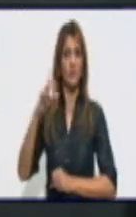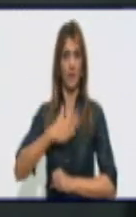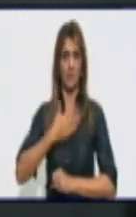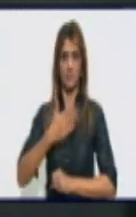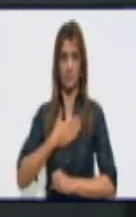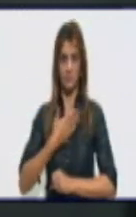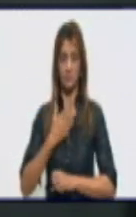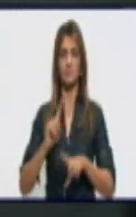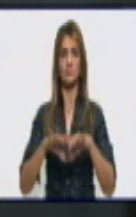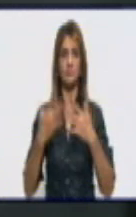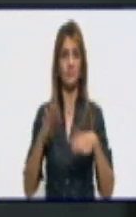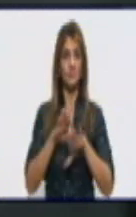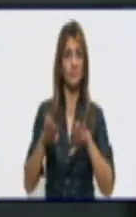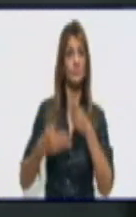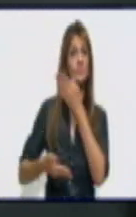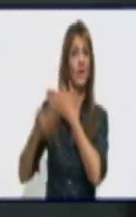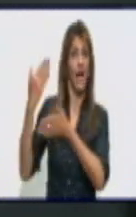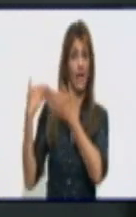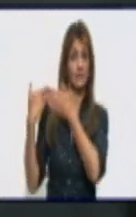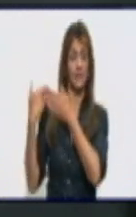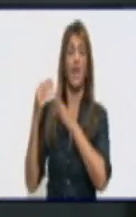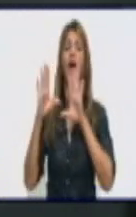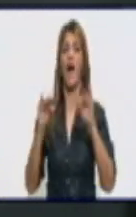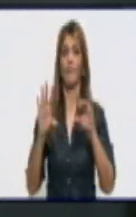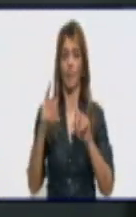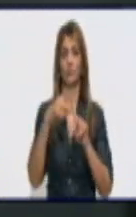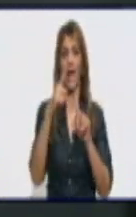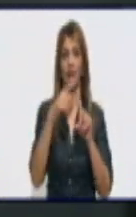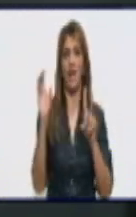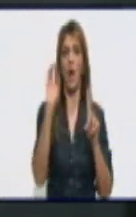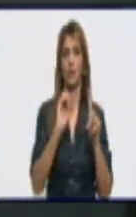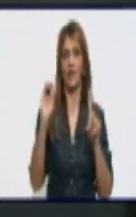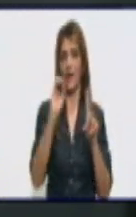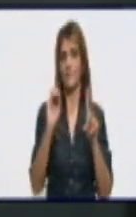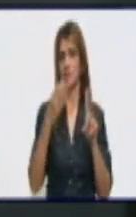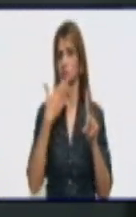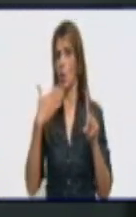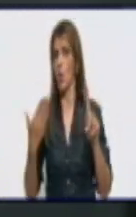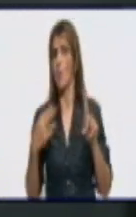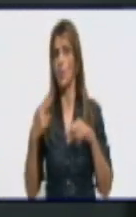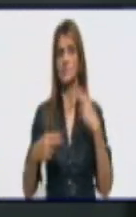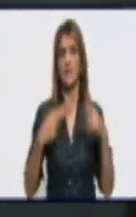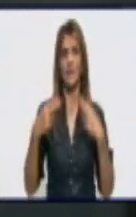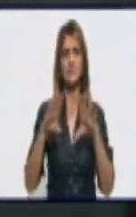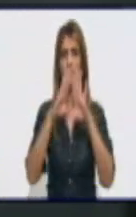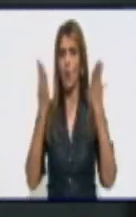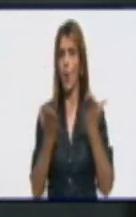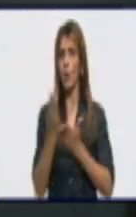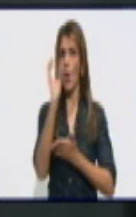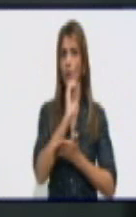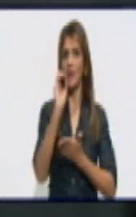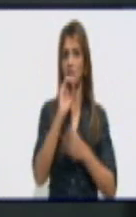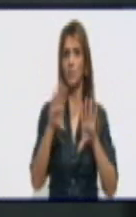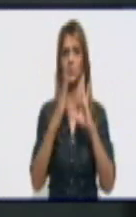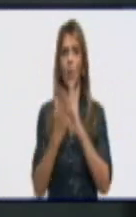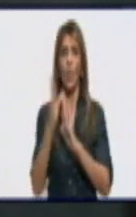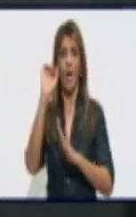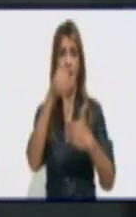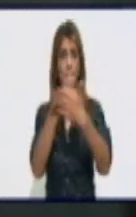hablamos de la tarea, cómo se van a realizar todas las pensiones a partir del año 2021,